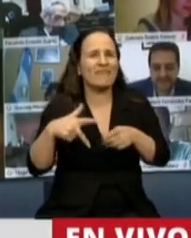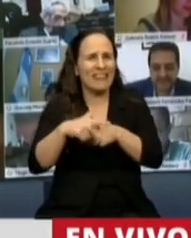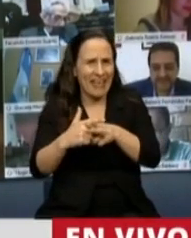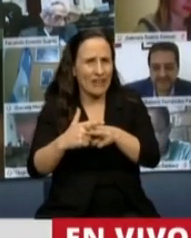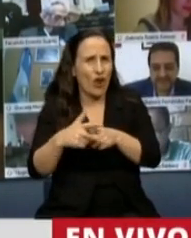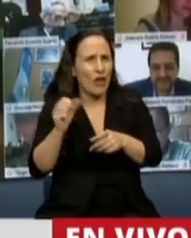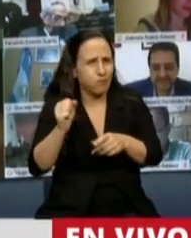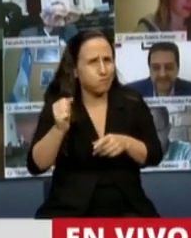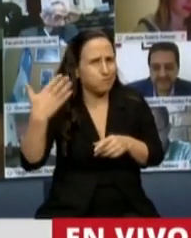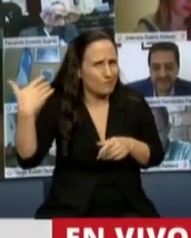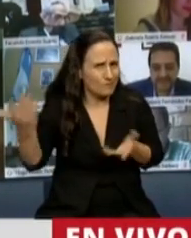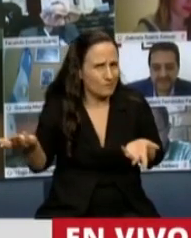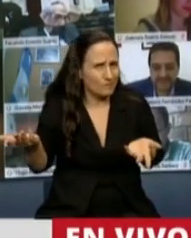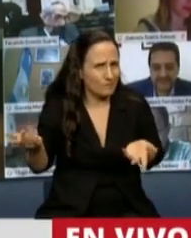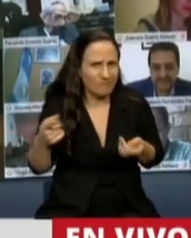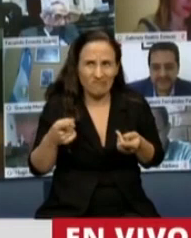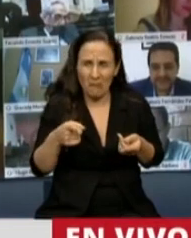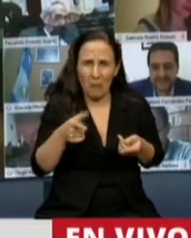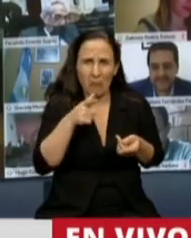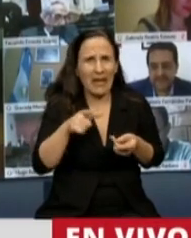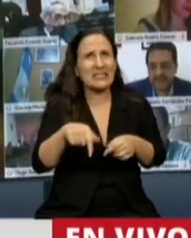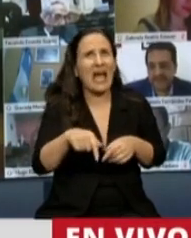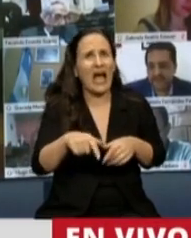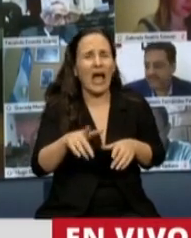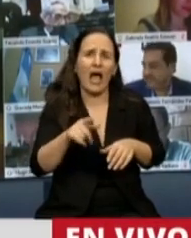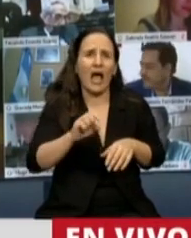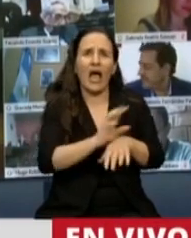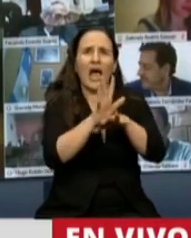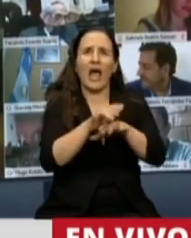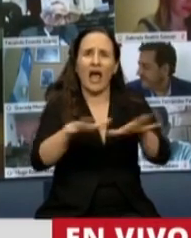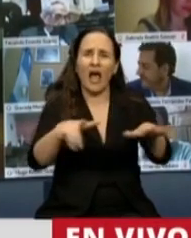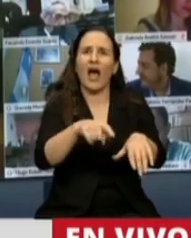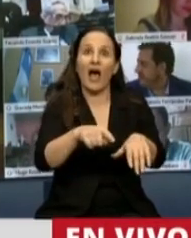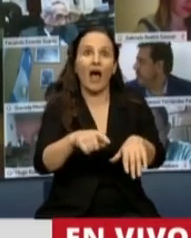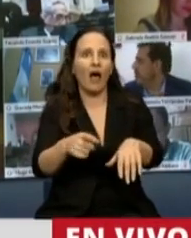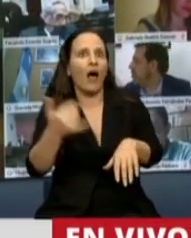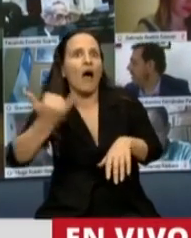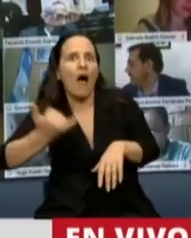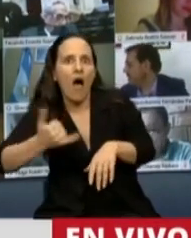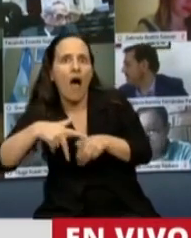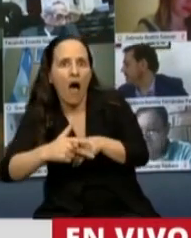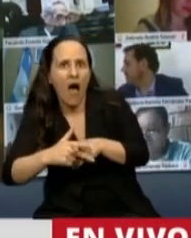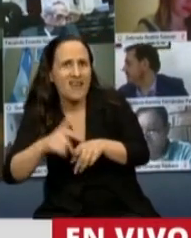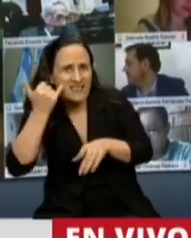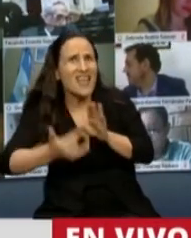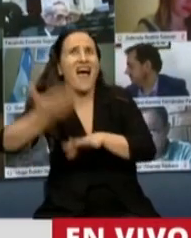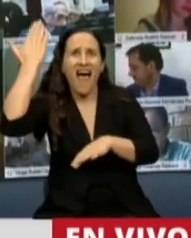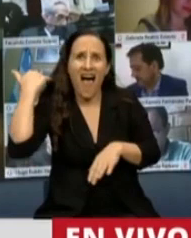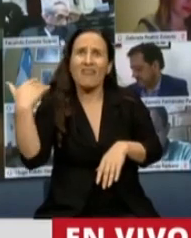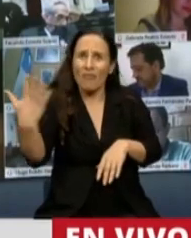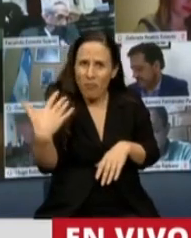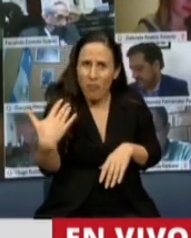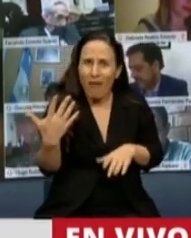existieron, necesitamos que venga una pandemia para darnos cuenta que teníamos herramientas a las cuales ya hubiéramos podido tratar